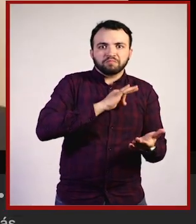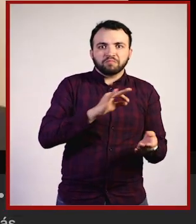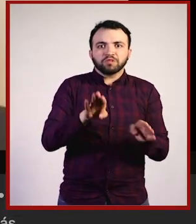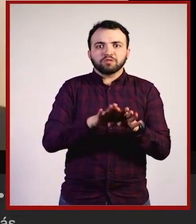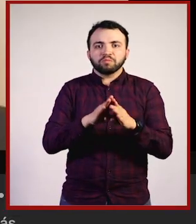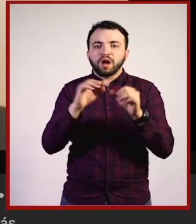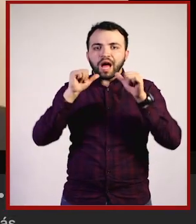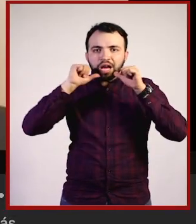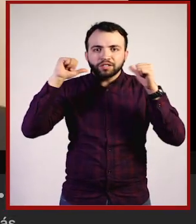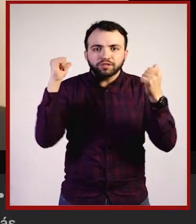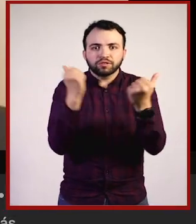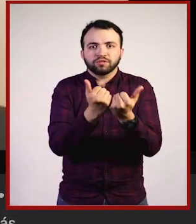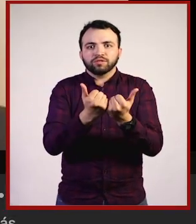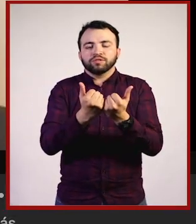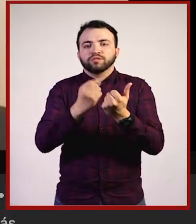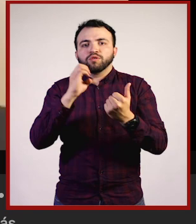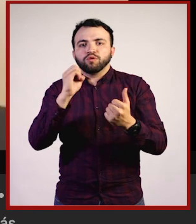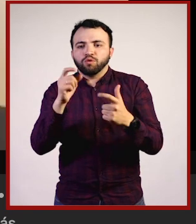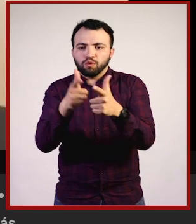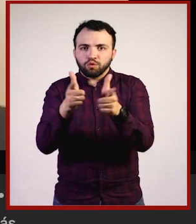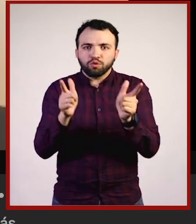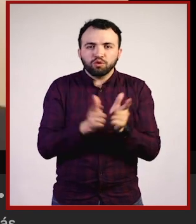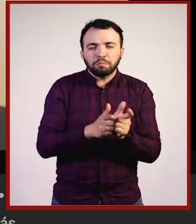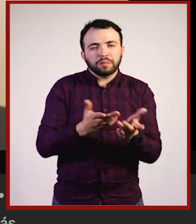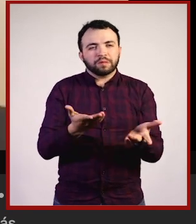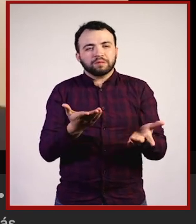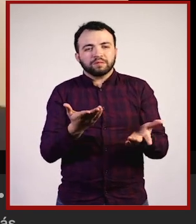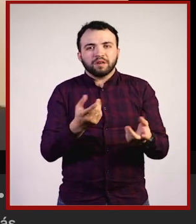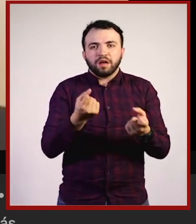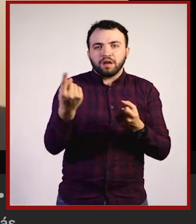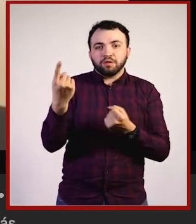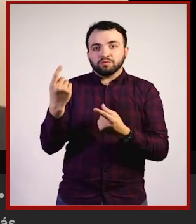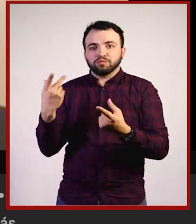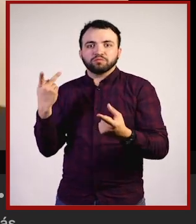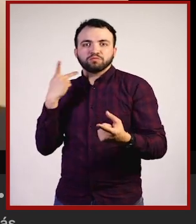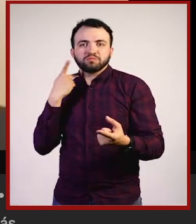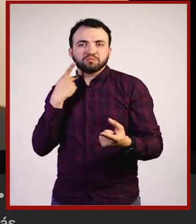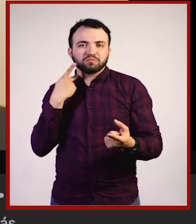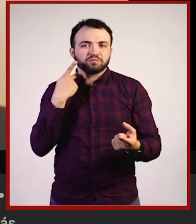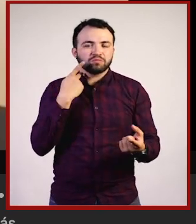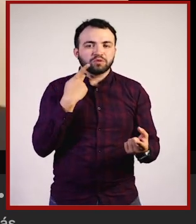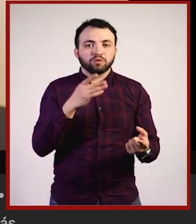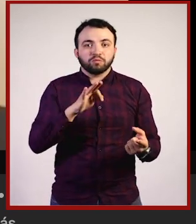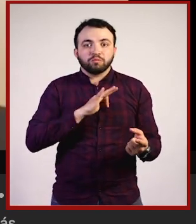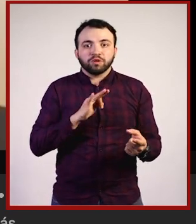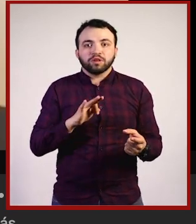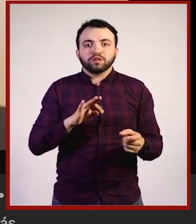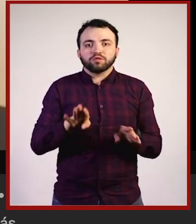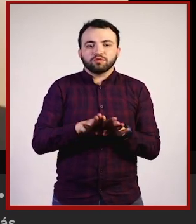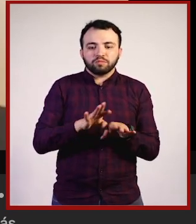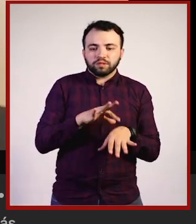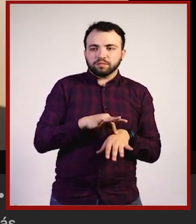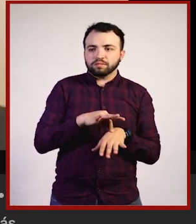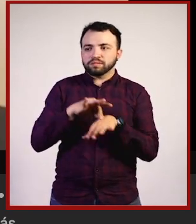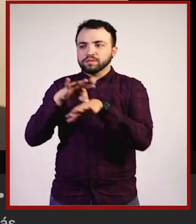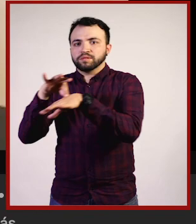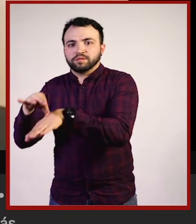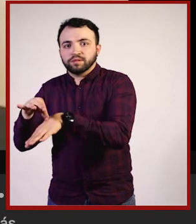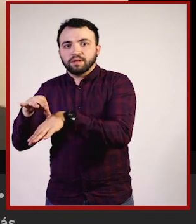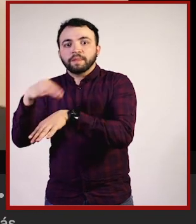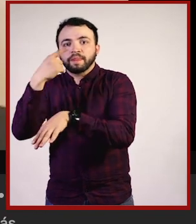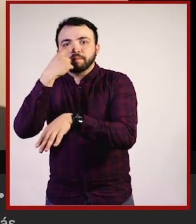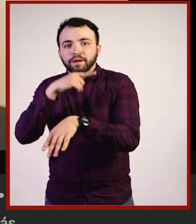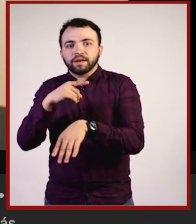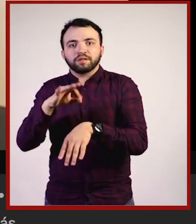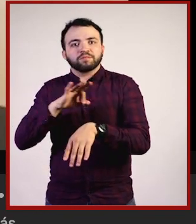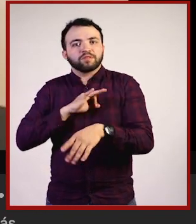de cierto carácter político, por llamarlo así, es como podemos influenciar hacia la correcta práctica